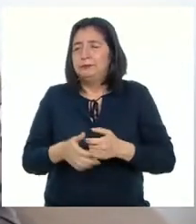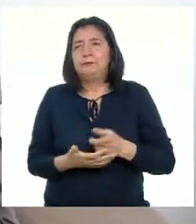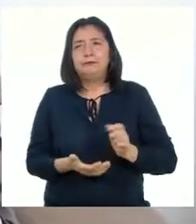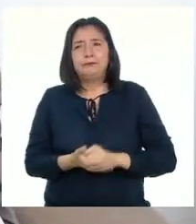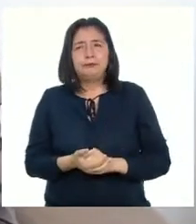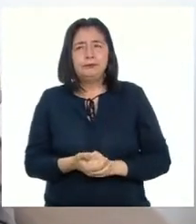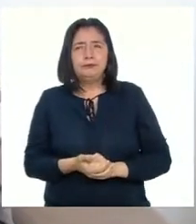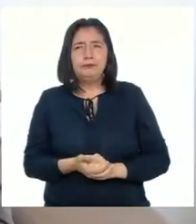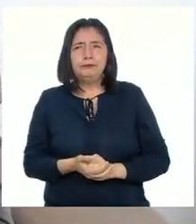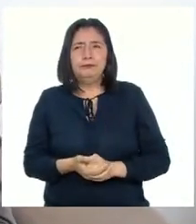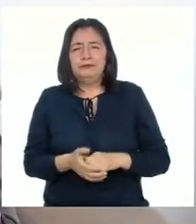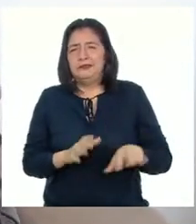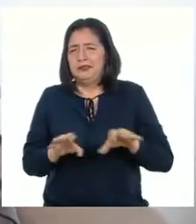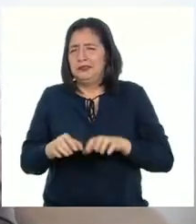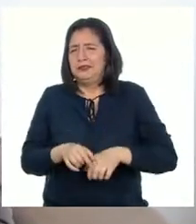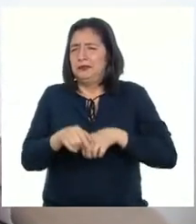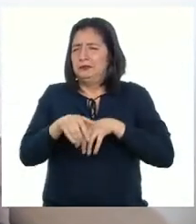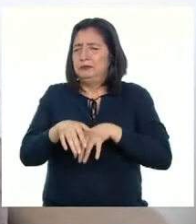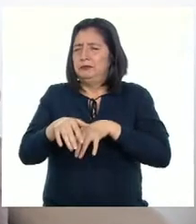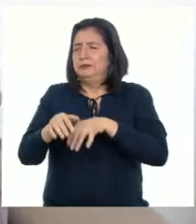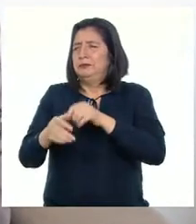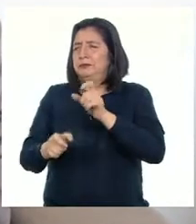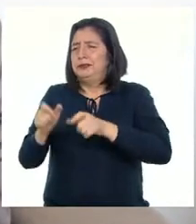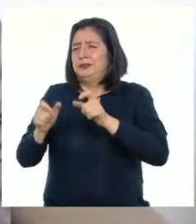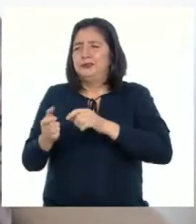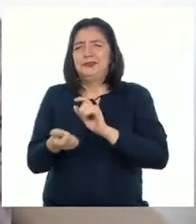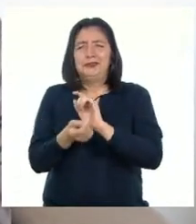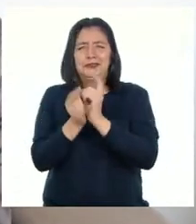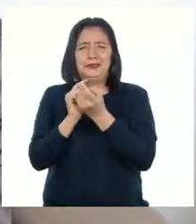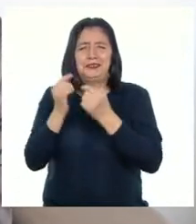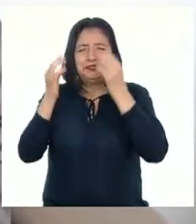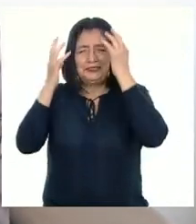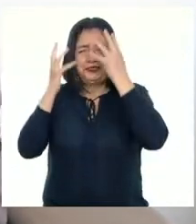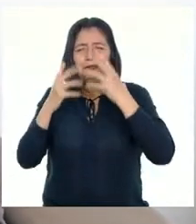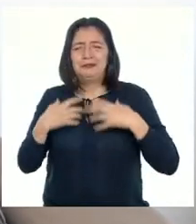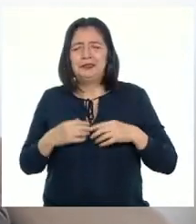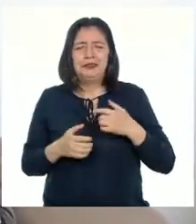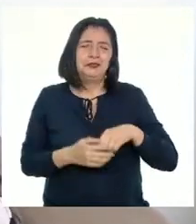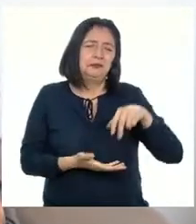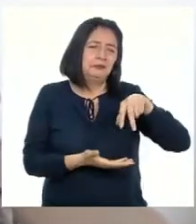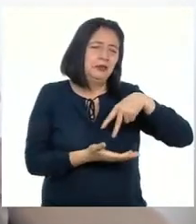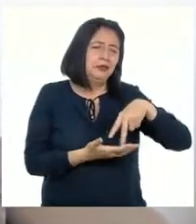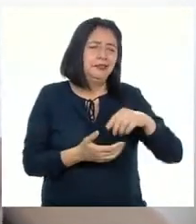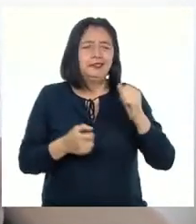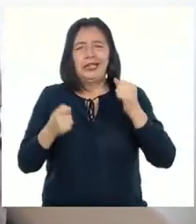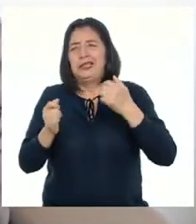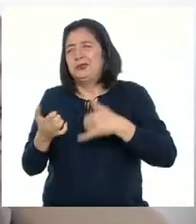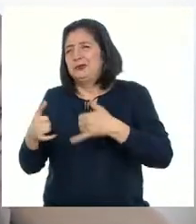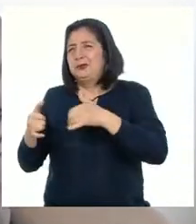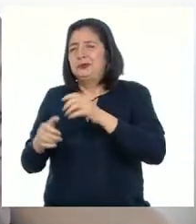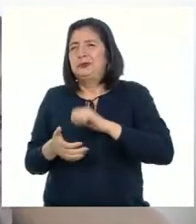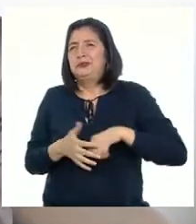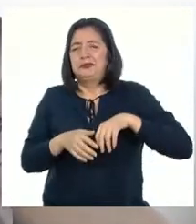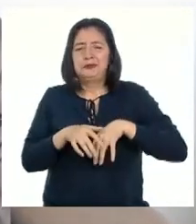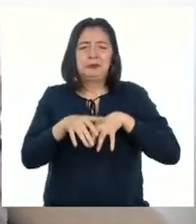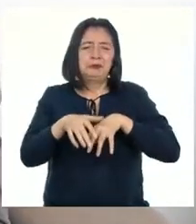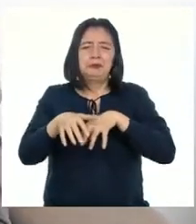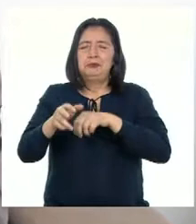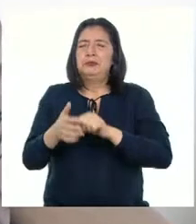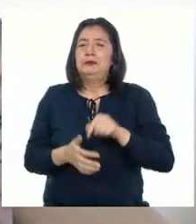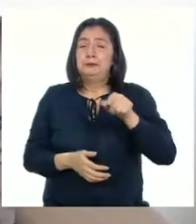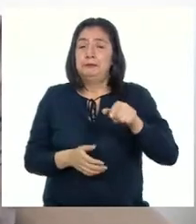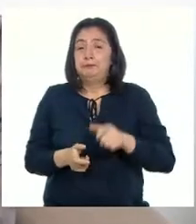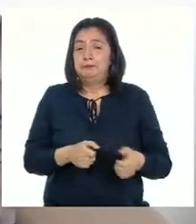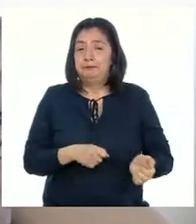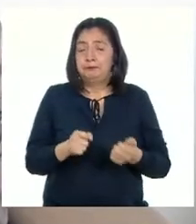procesiones con gente disfrazada Danzando, bailando y jugando Este carnaval